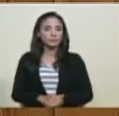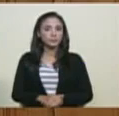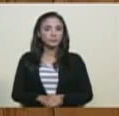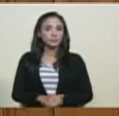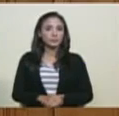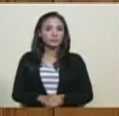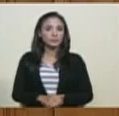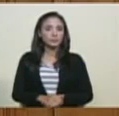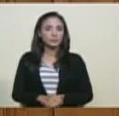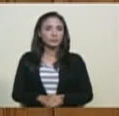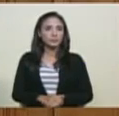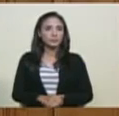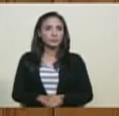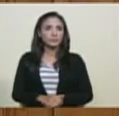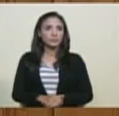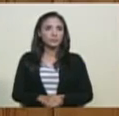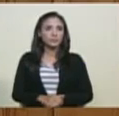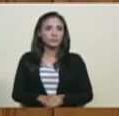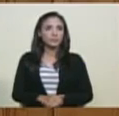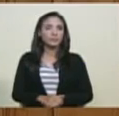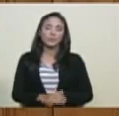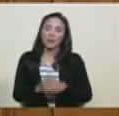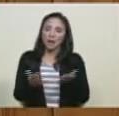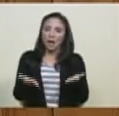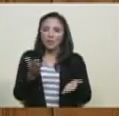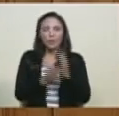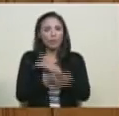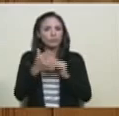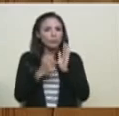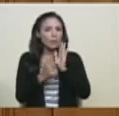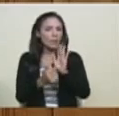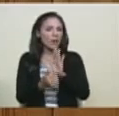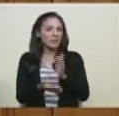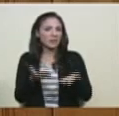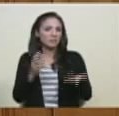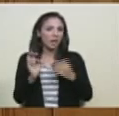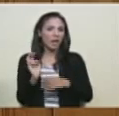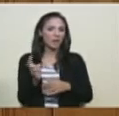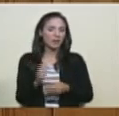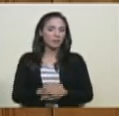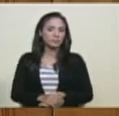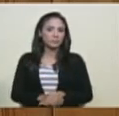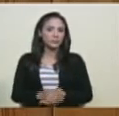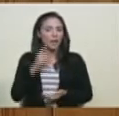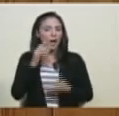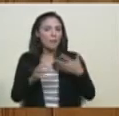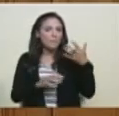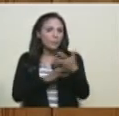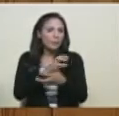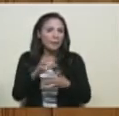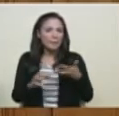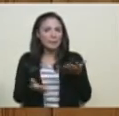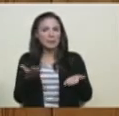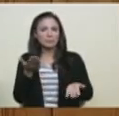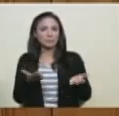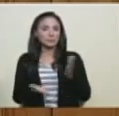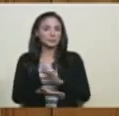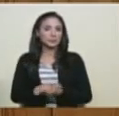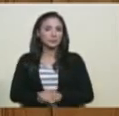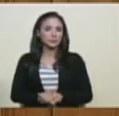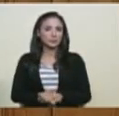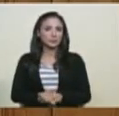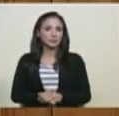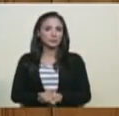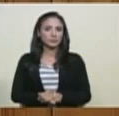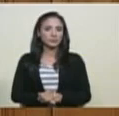Más allá de las características psicopáticas, más allá de los problemas de adición